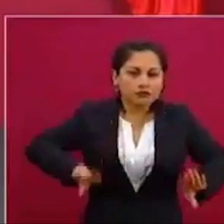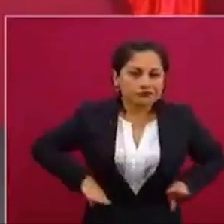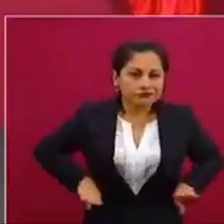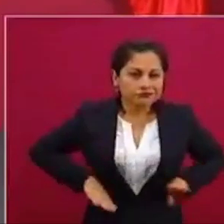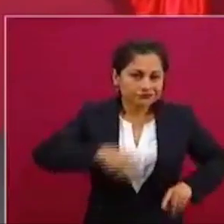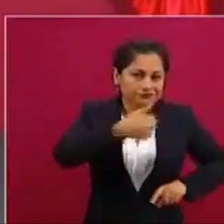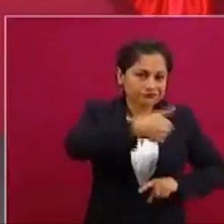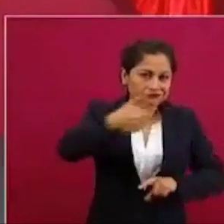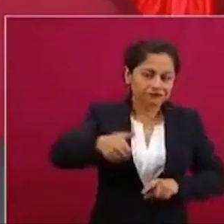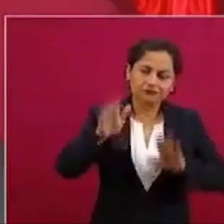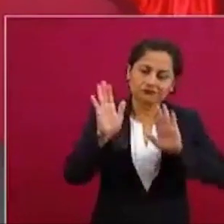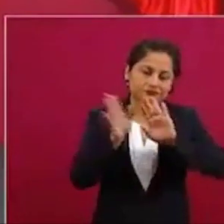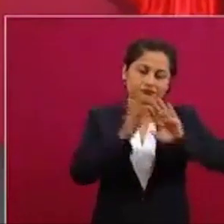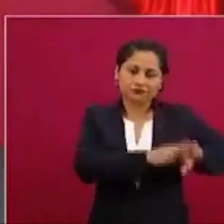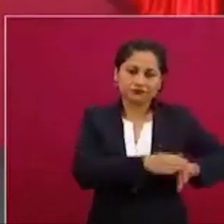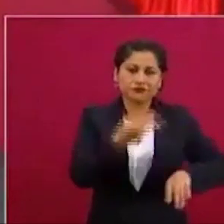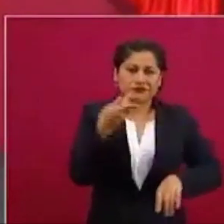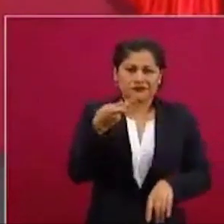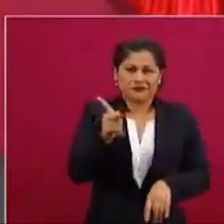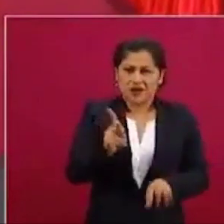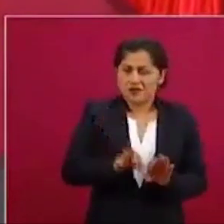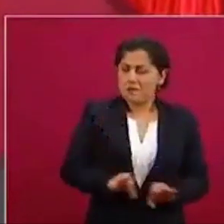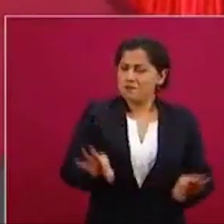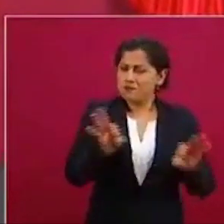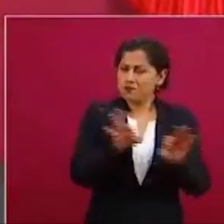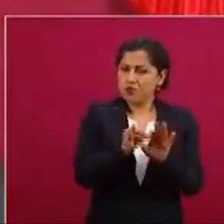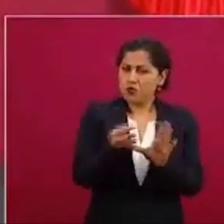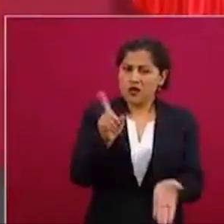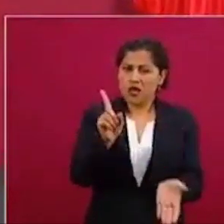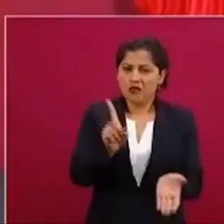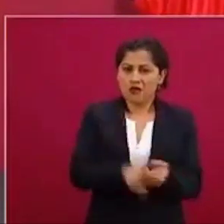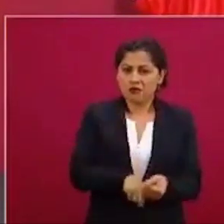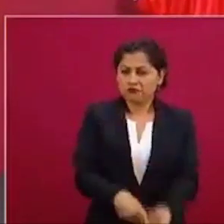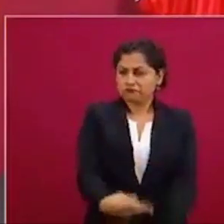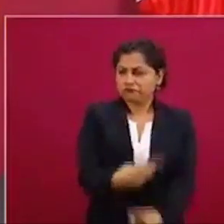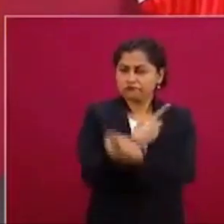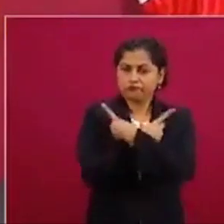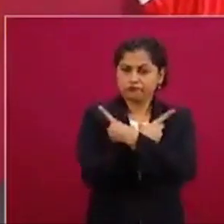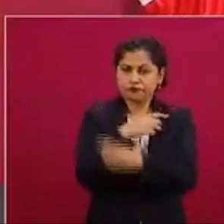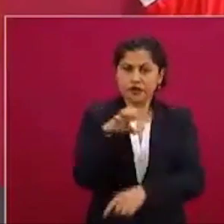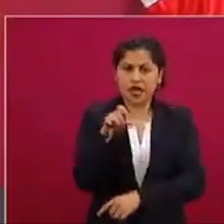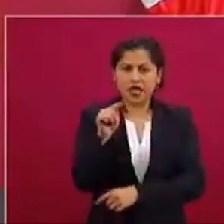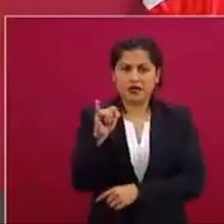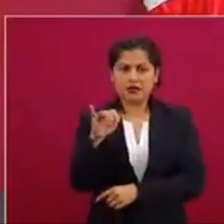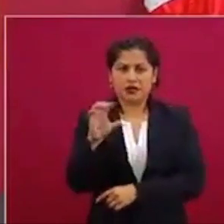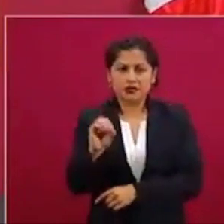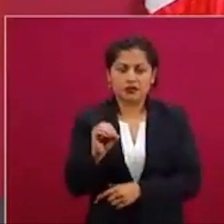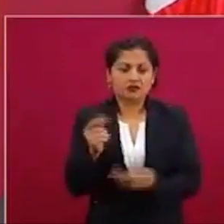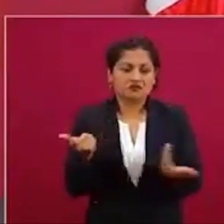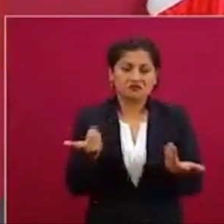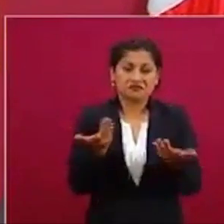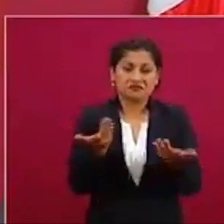pero ético, estamos muy lejos de eso.